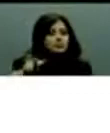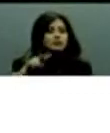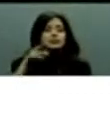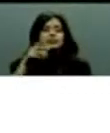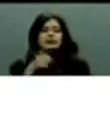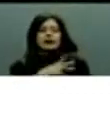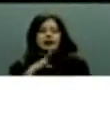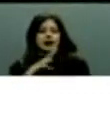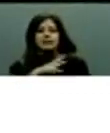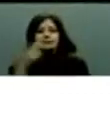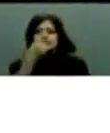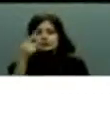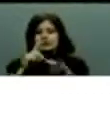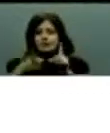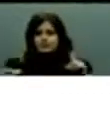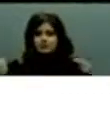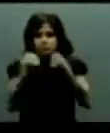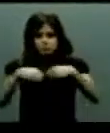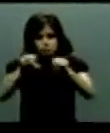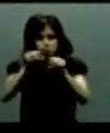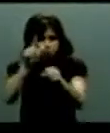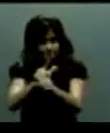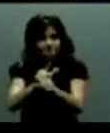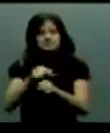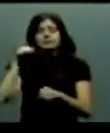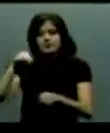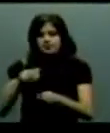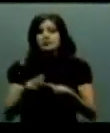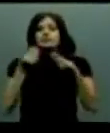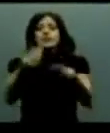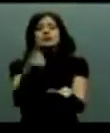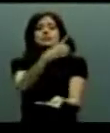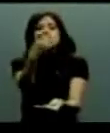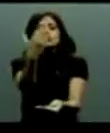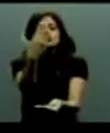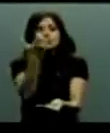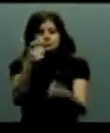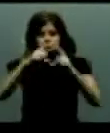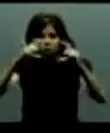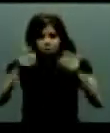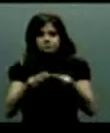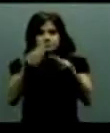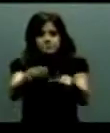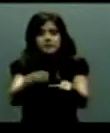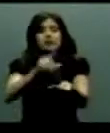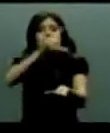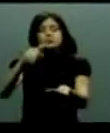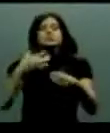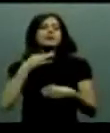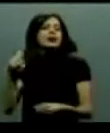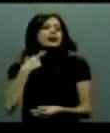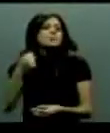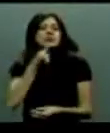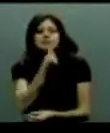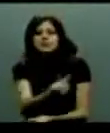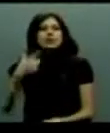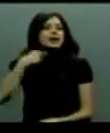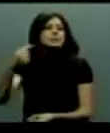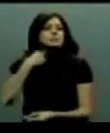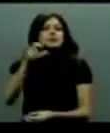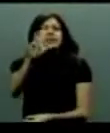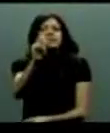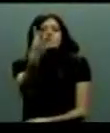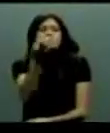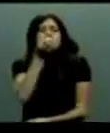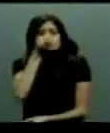ser el desarrollo social. Les dio vales por 150 pesos y finalmente les entregó unas camisas a los niños por 34